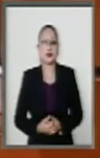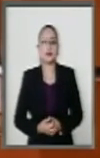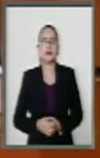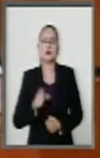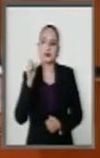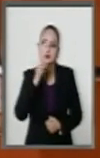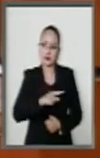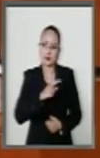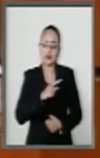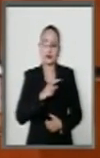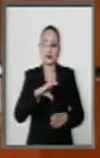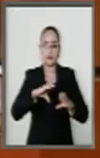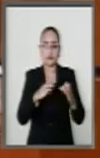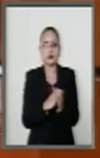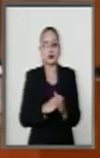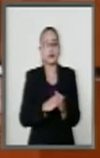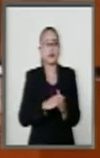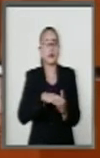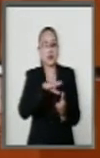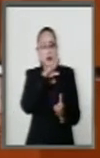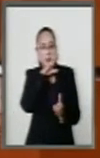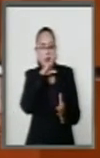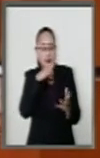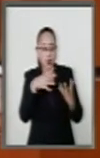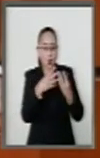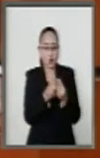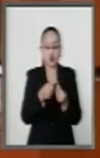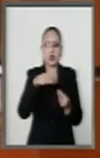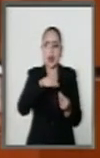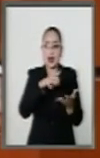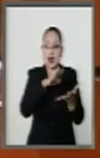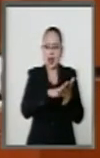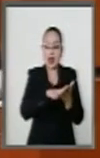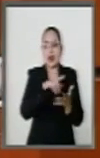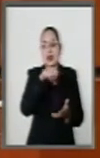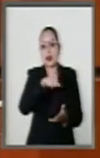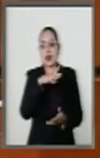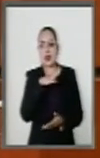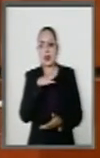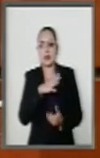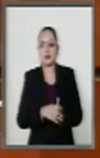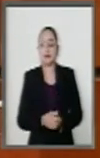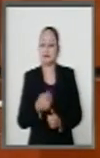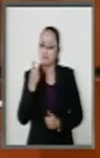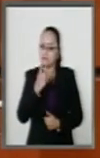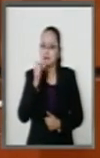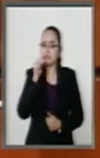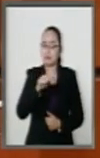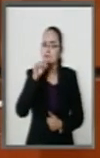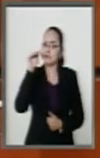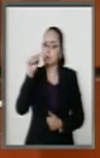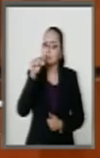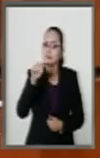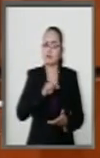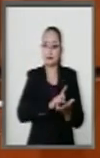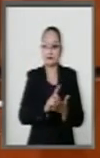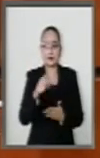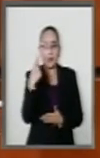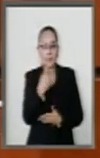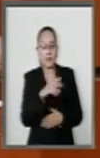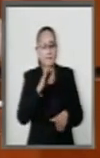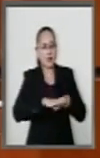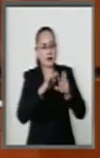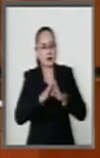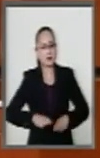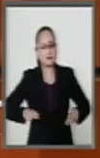acompañan a sus madres que están cumpliendo condenas. Ellos también reclaman derechos, el principal,